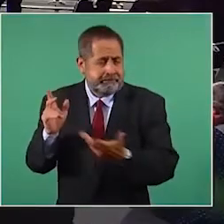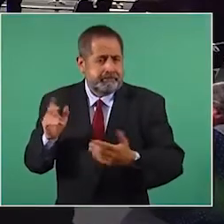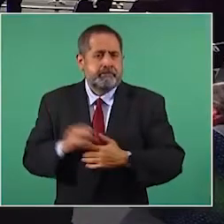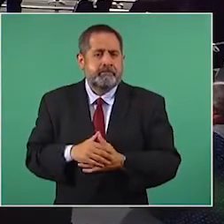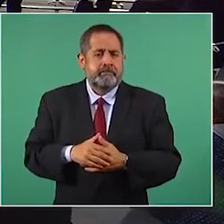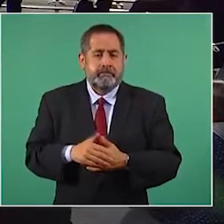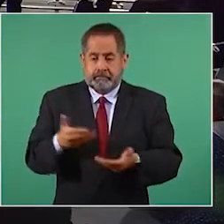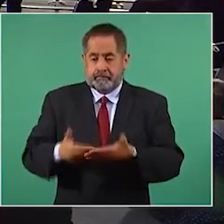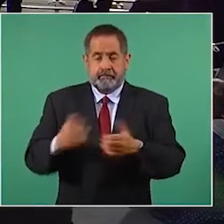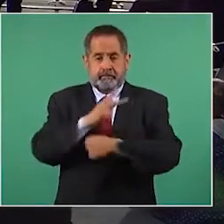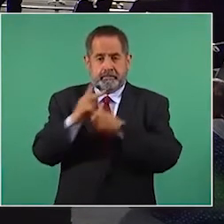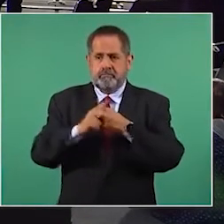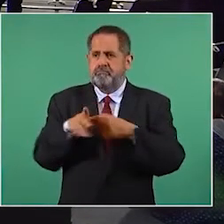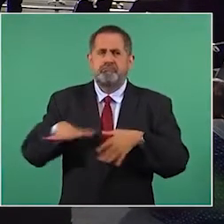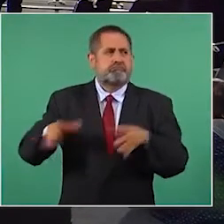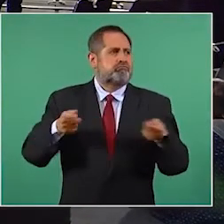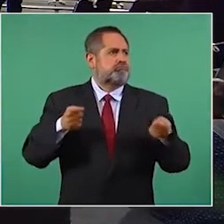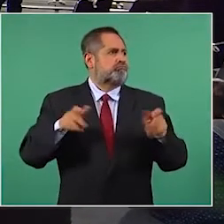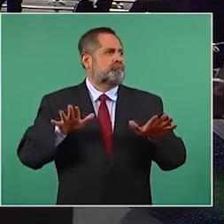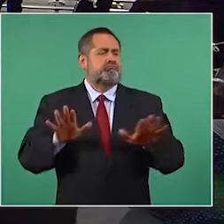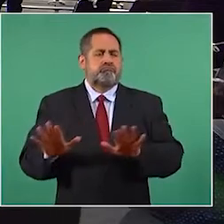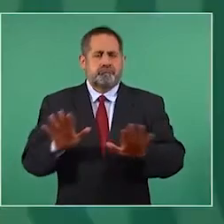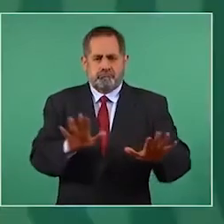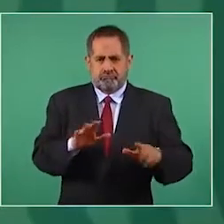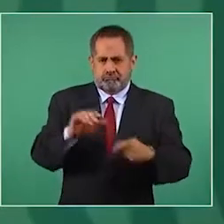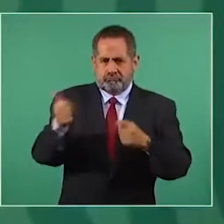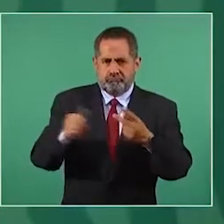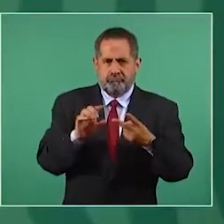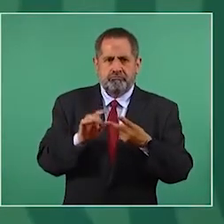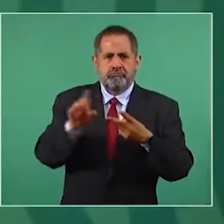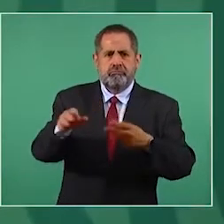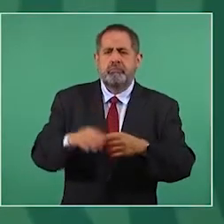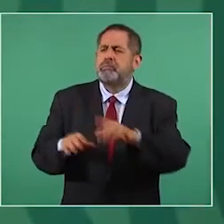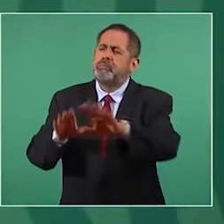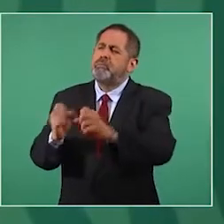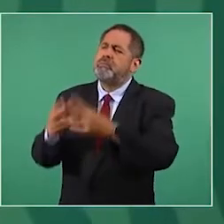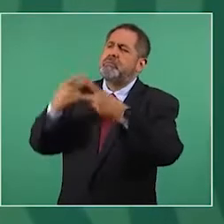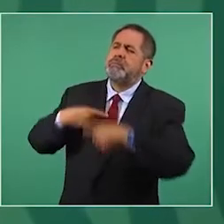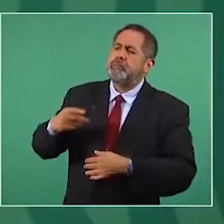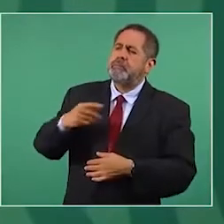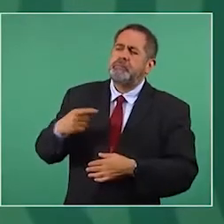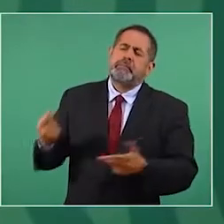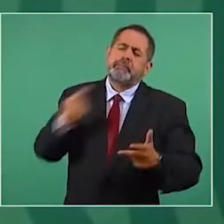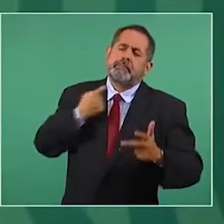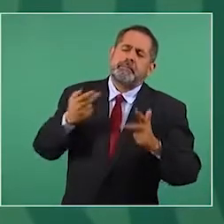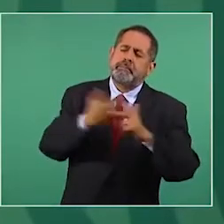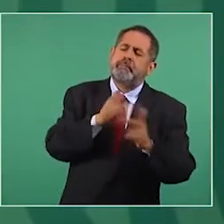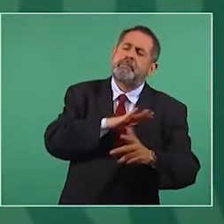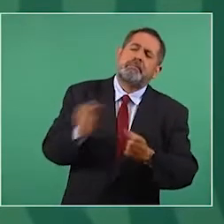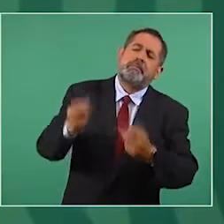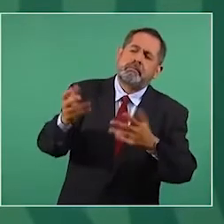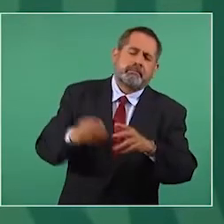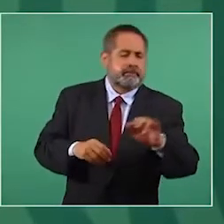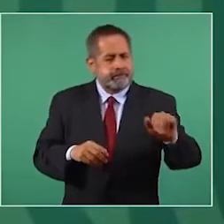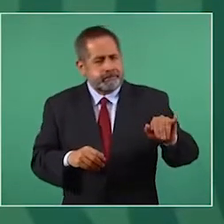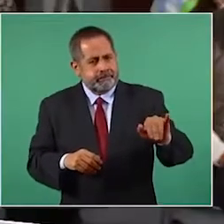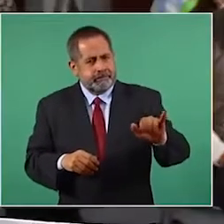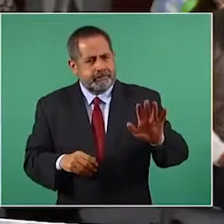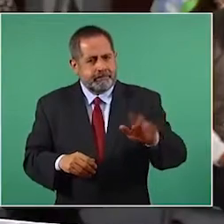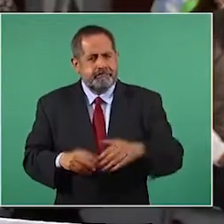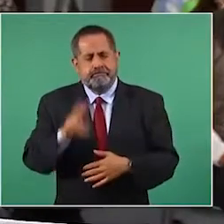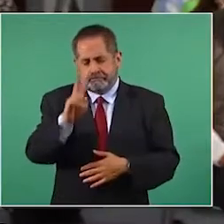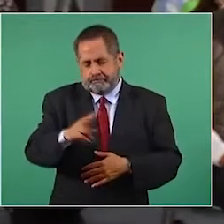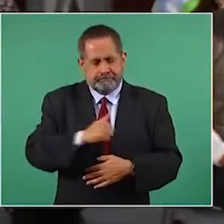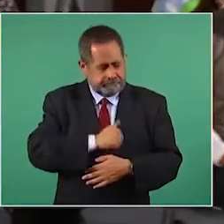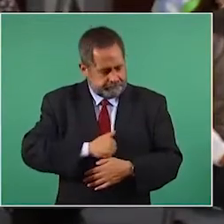En este país hay gobernabilidad. Pero te voy a dar otro dato. candidatos le mataron, señor presidente? Sí. Eso es una